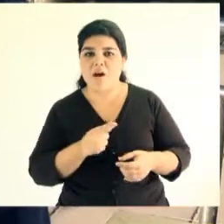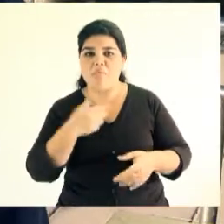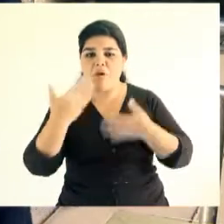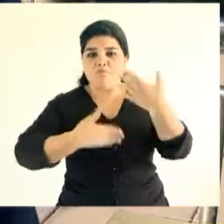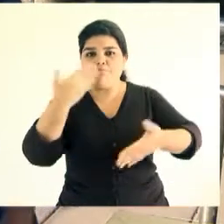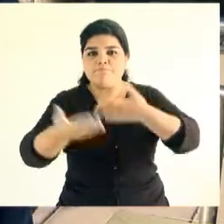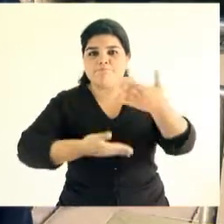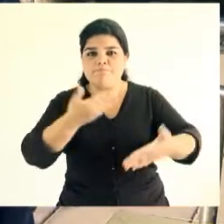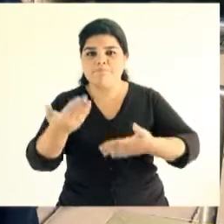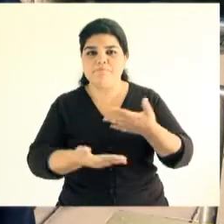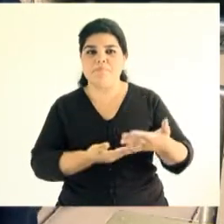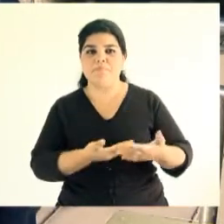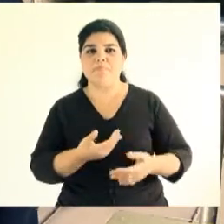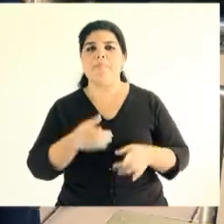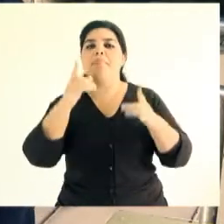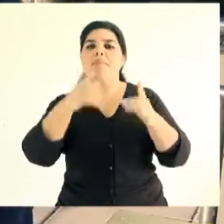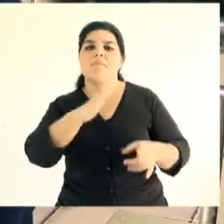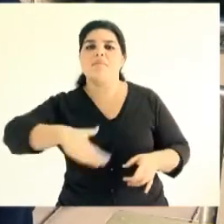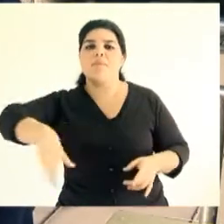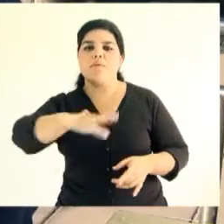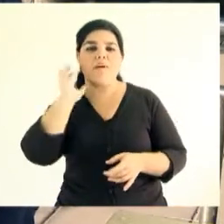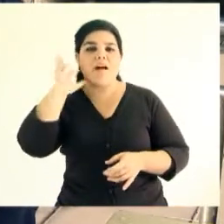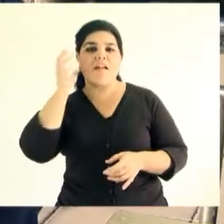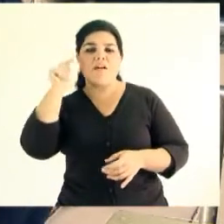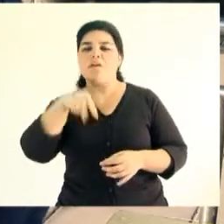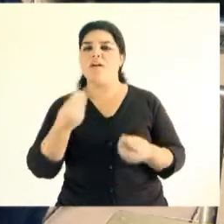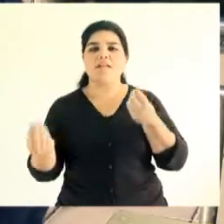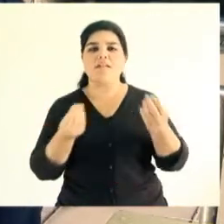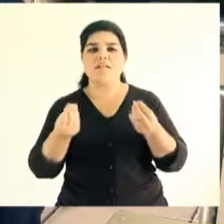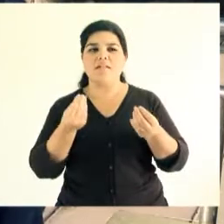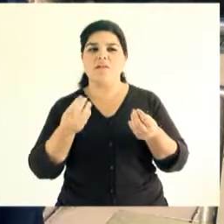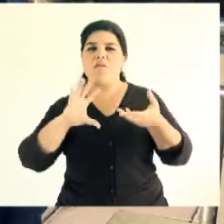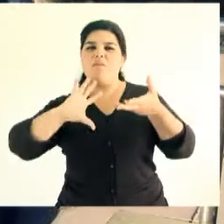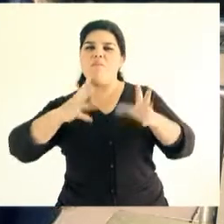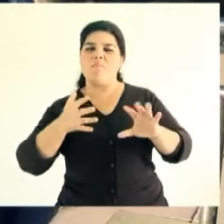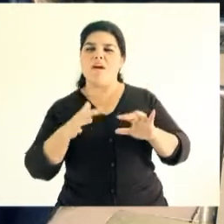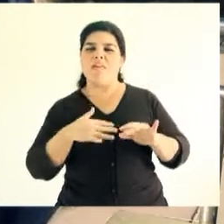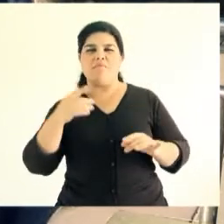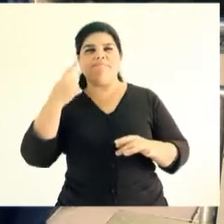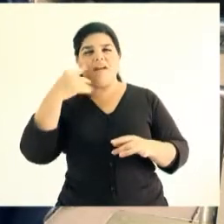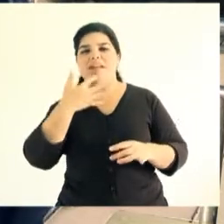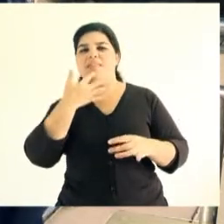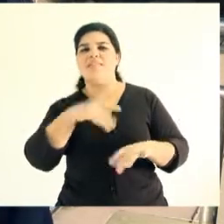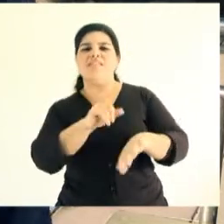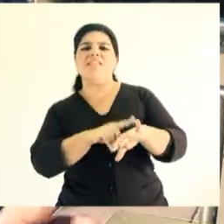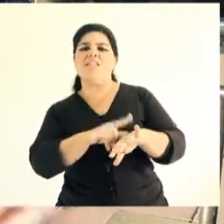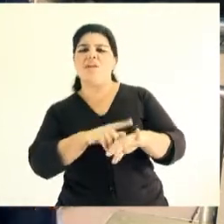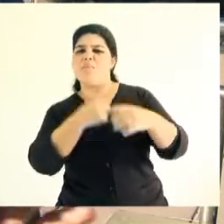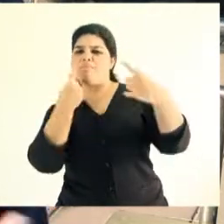bastante rápido y fluido al mismo tiempo es un espacio que te abstrae del tiempo también entonces